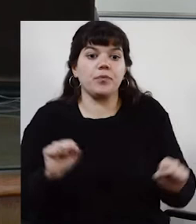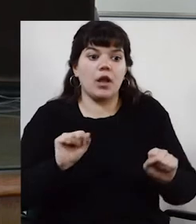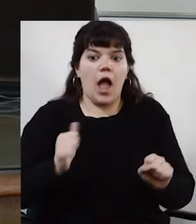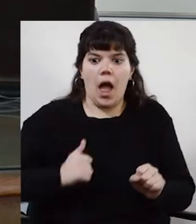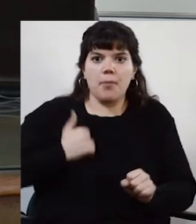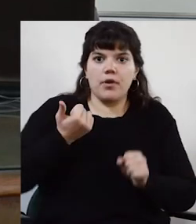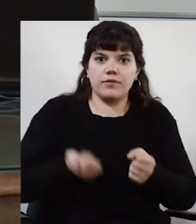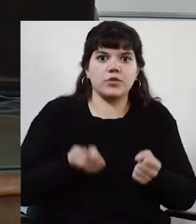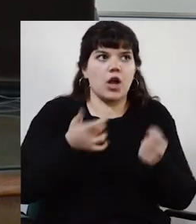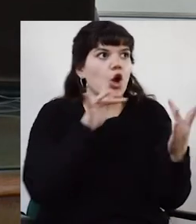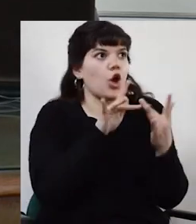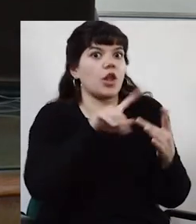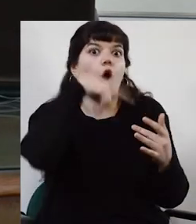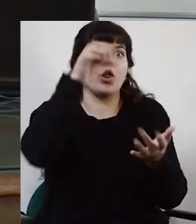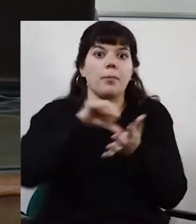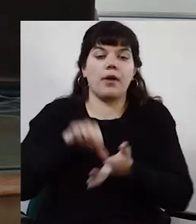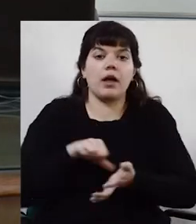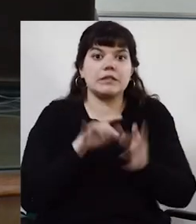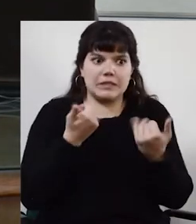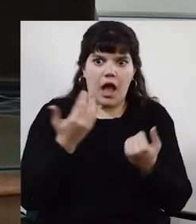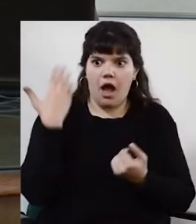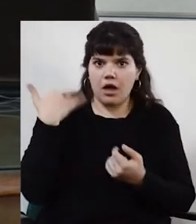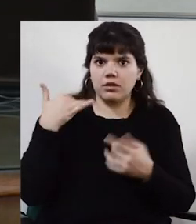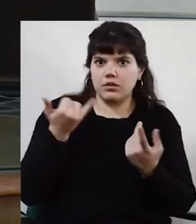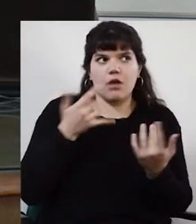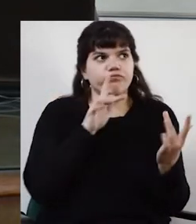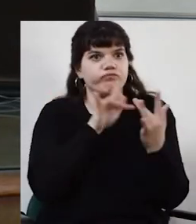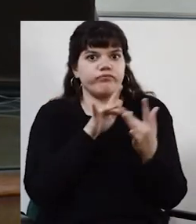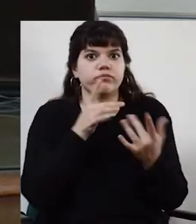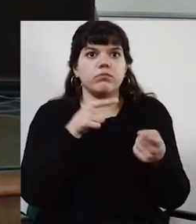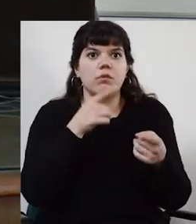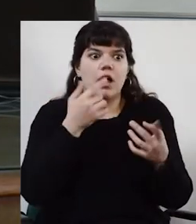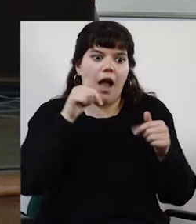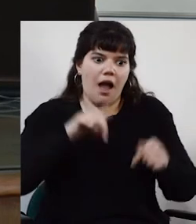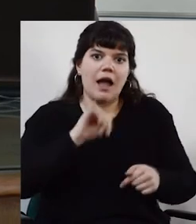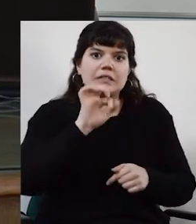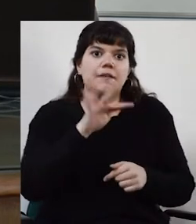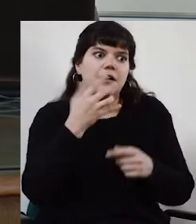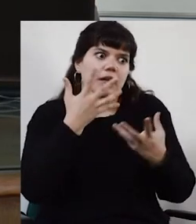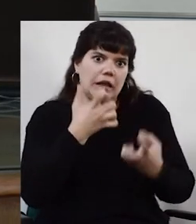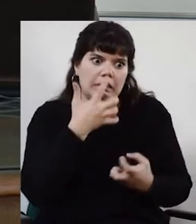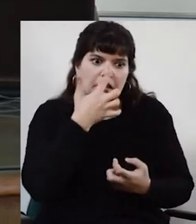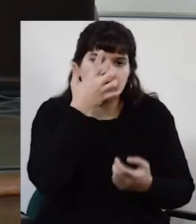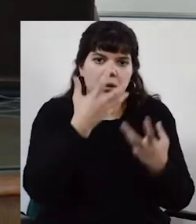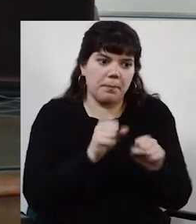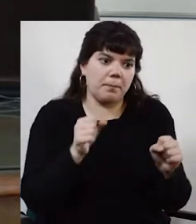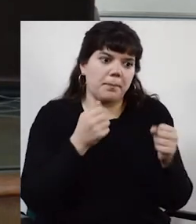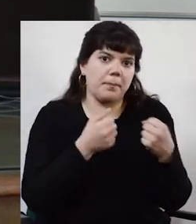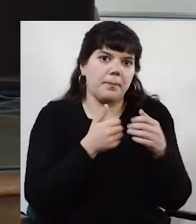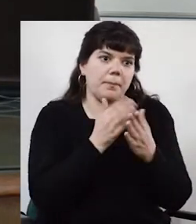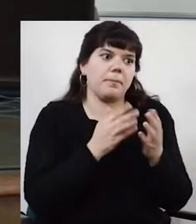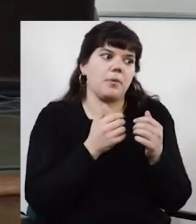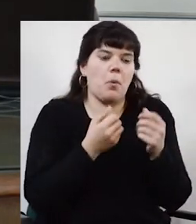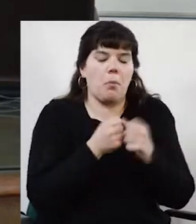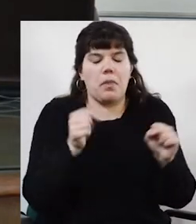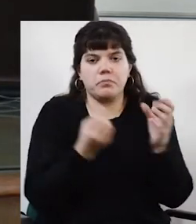aprovechar las redes internacionales que ya existen y que el ISEF tiene un interés en pasar a integrar, como constituir otras